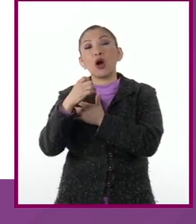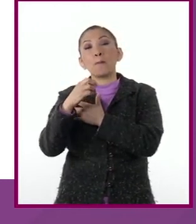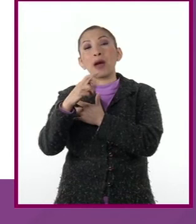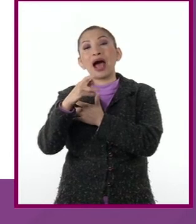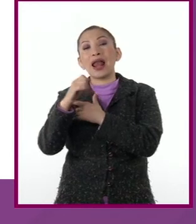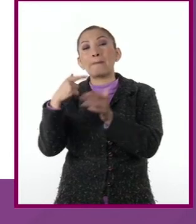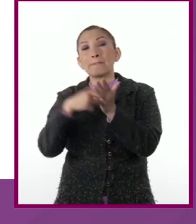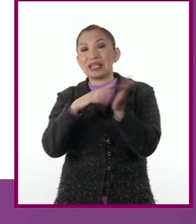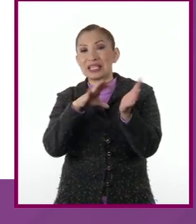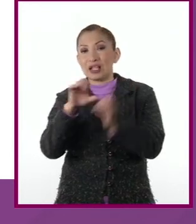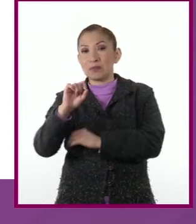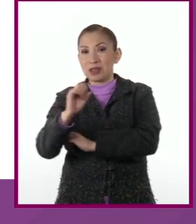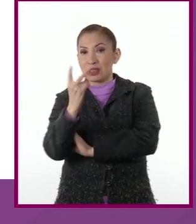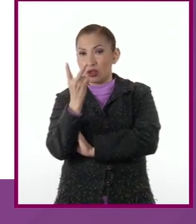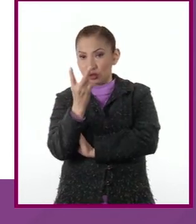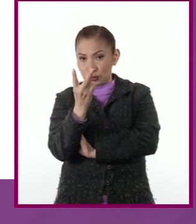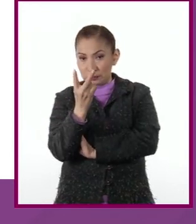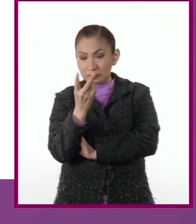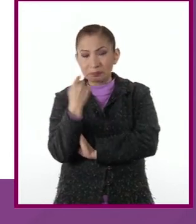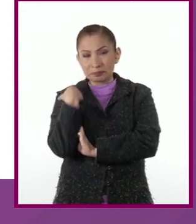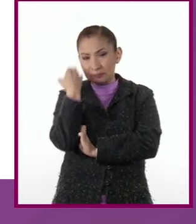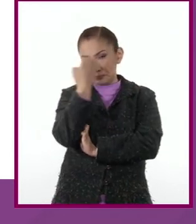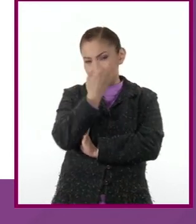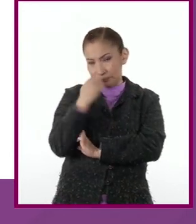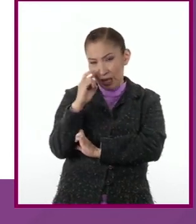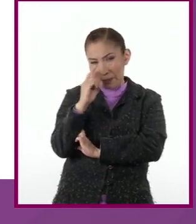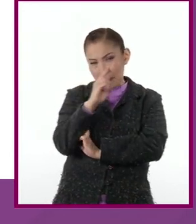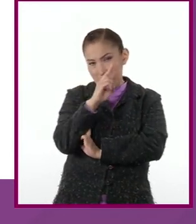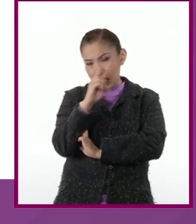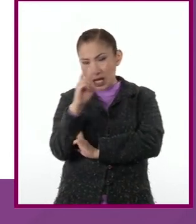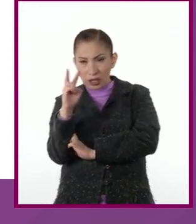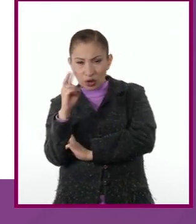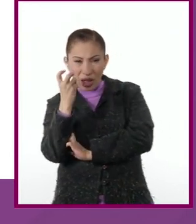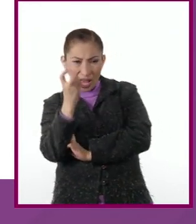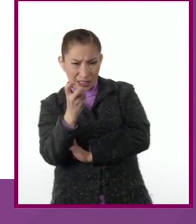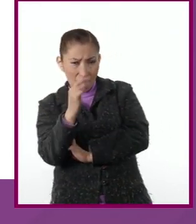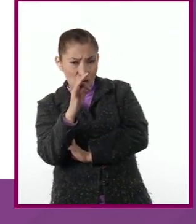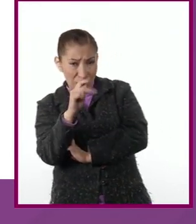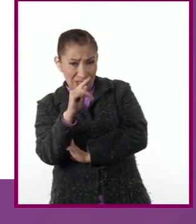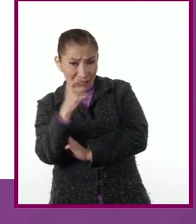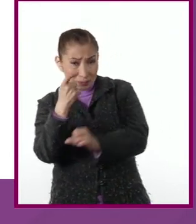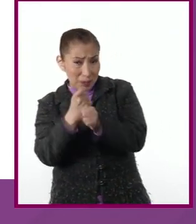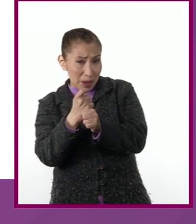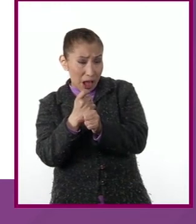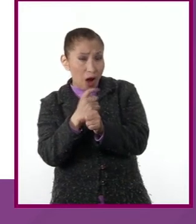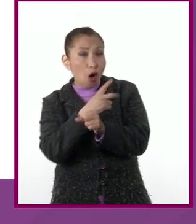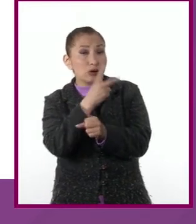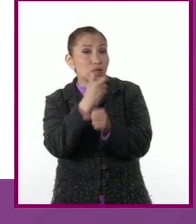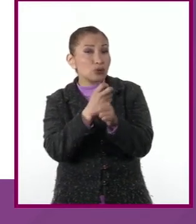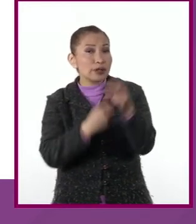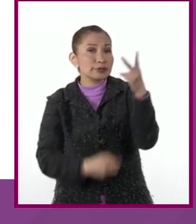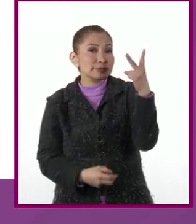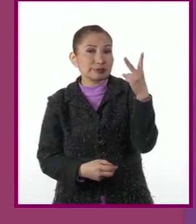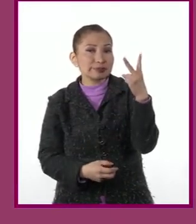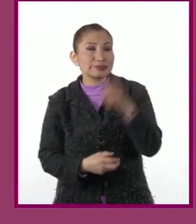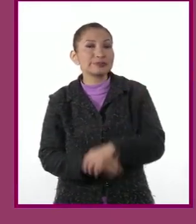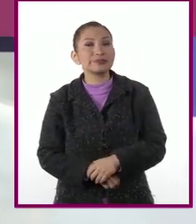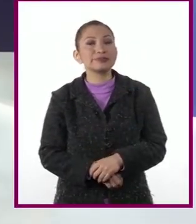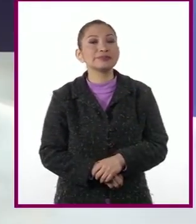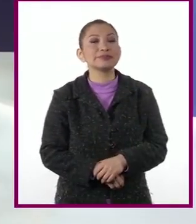1522. De acuerdo con lo que hemos visto, ¿estas son fuentes primarias o secundarias?